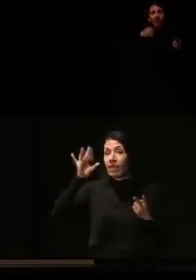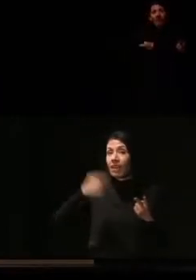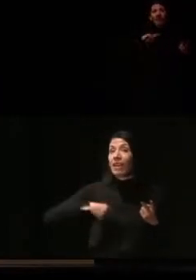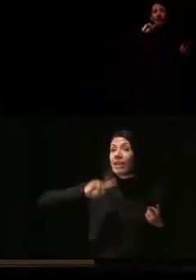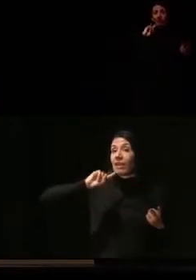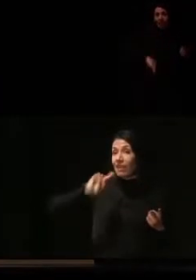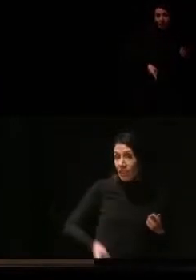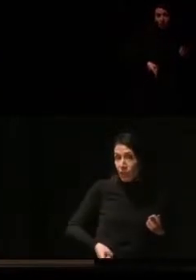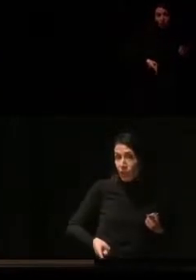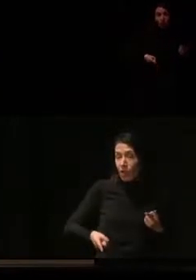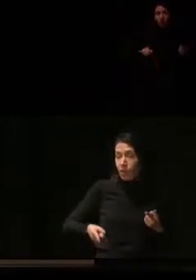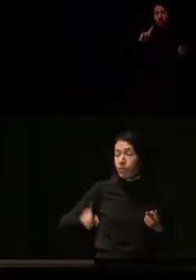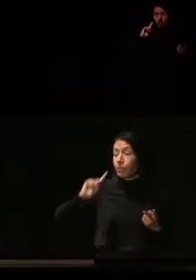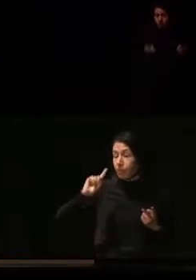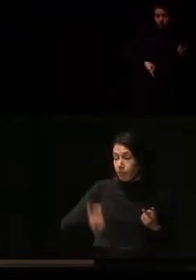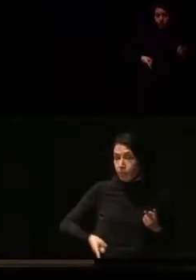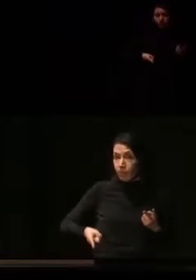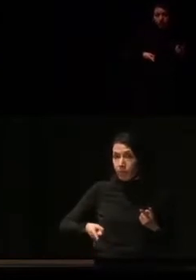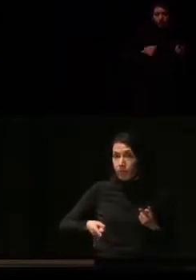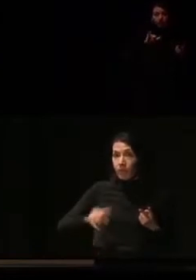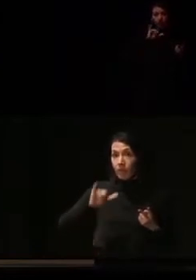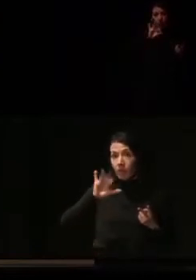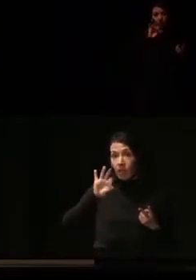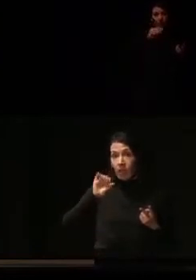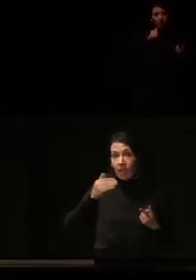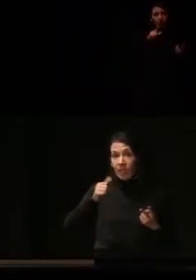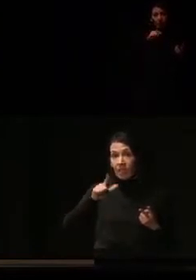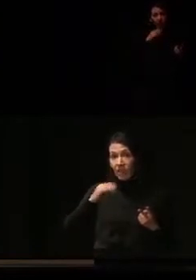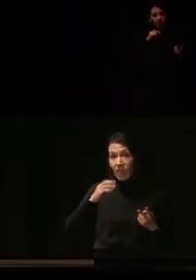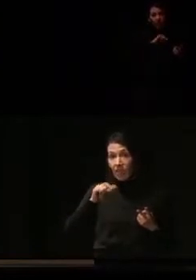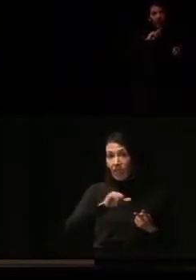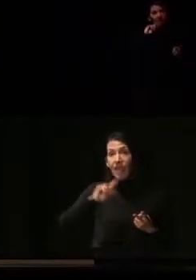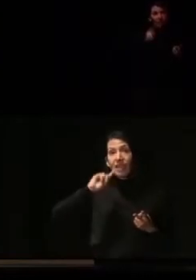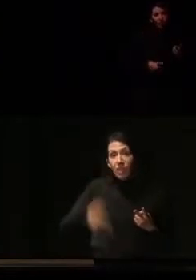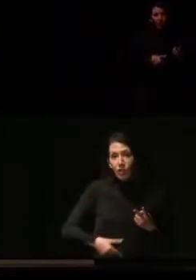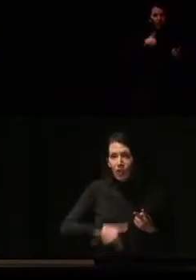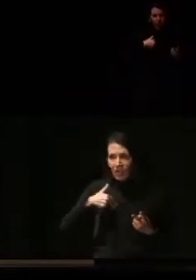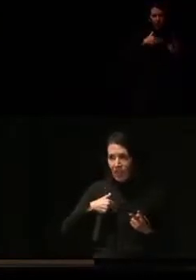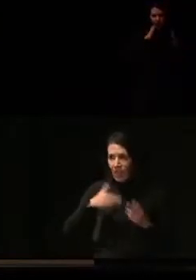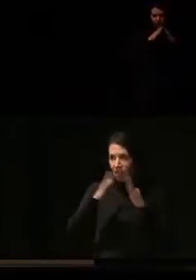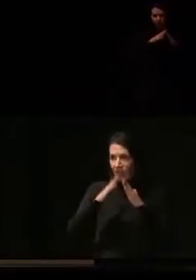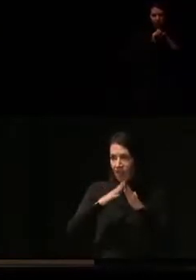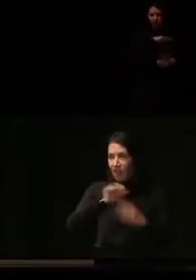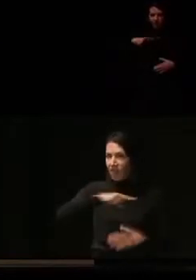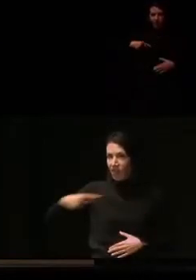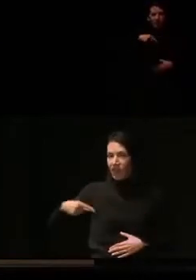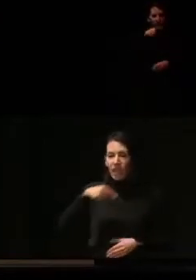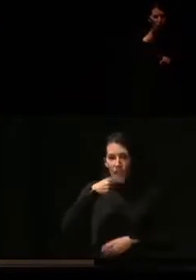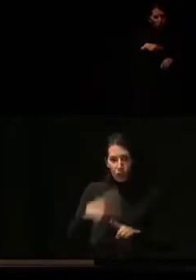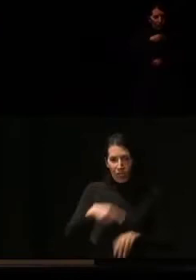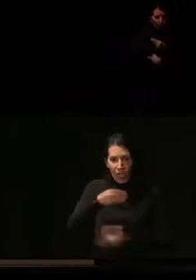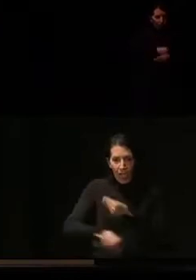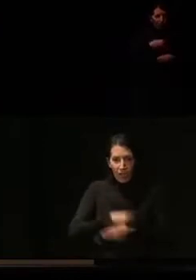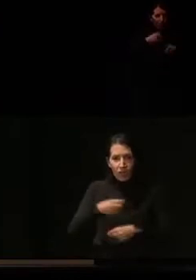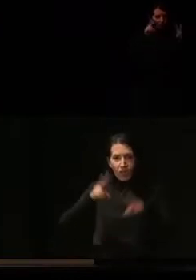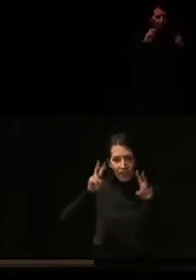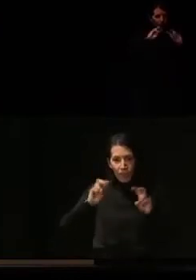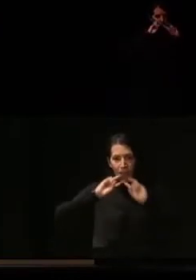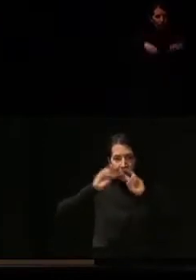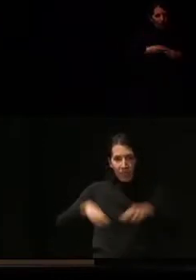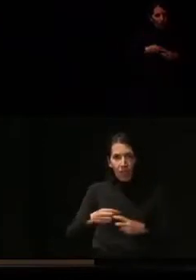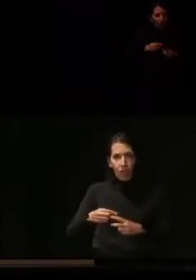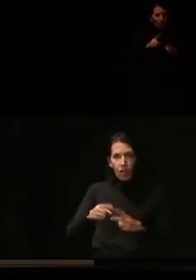directora Isabel Calza, directora general de Vivienda, sobre lo que se está haciendo en el tema de rehabilitación.